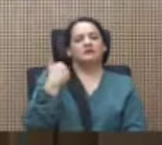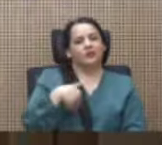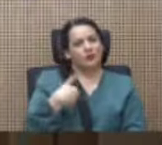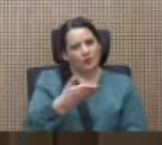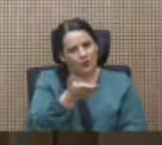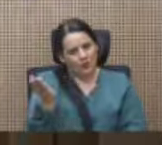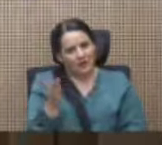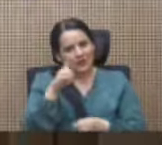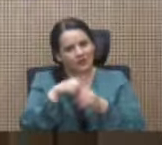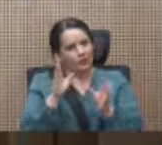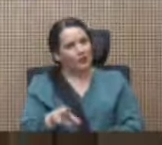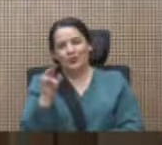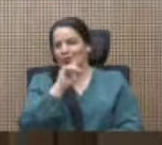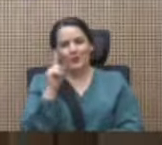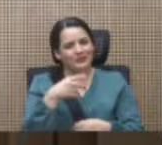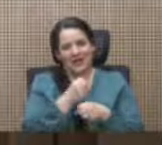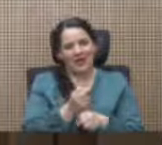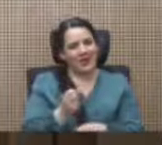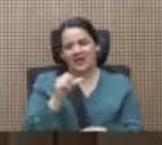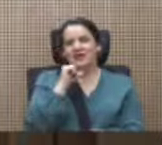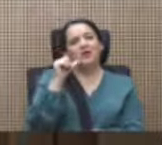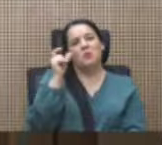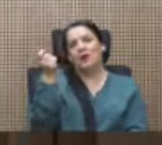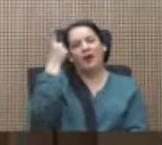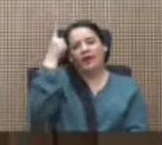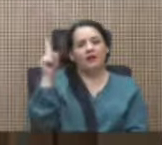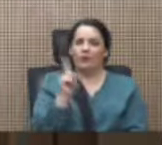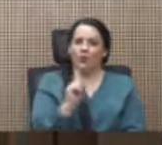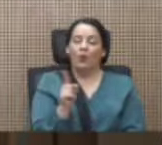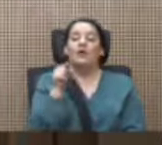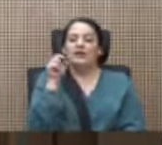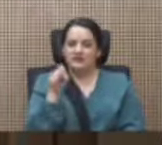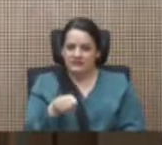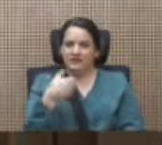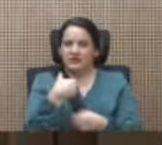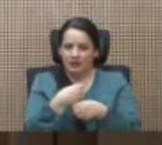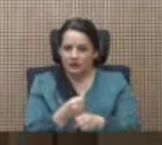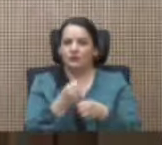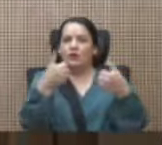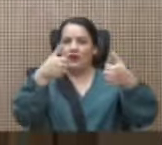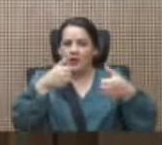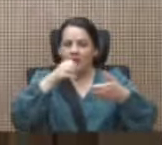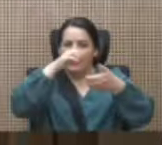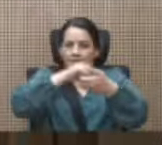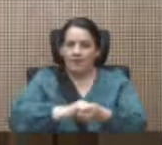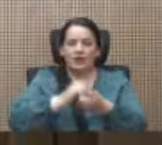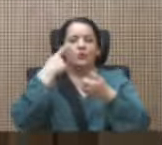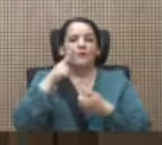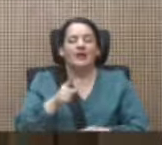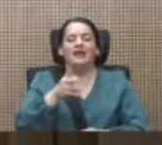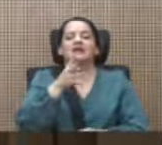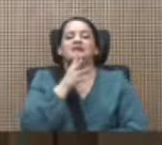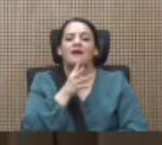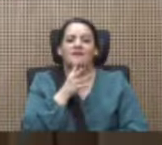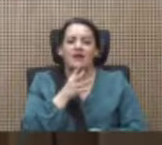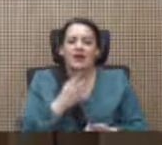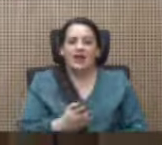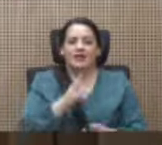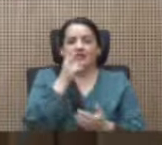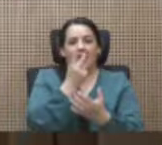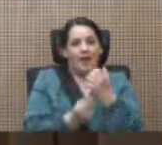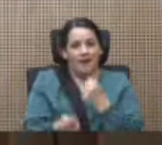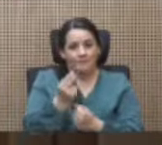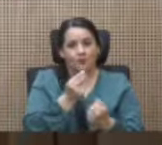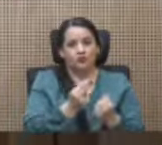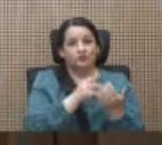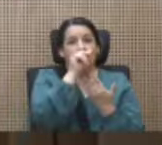hagan los desentendidos efectivamente hubo ese pacto para que se trataran los dos proyectos en igualdad